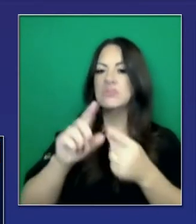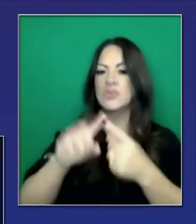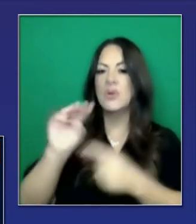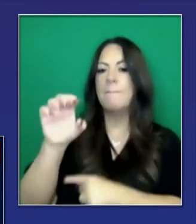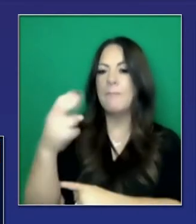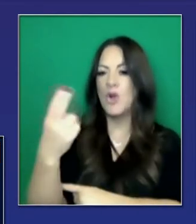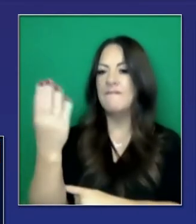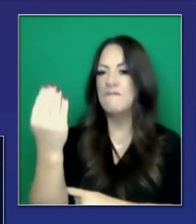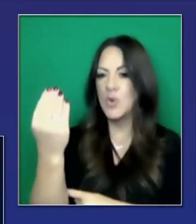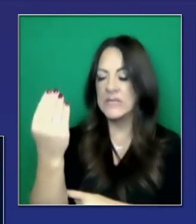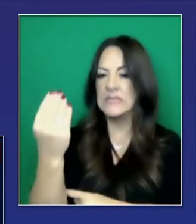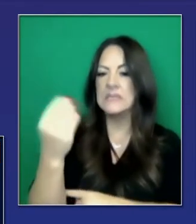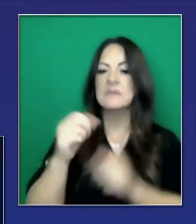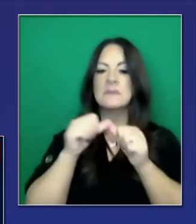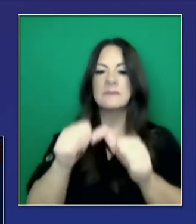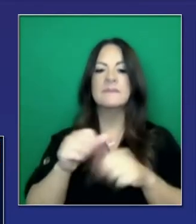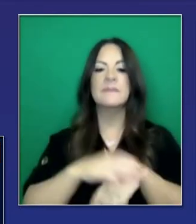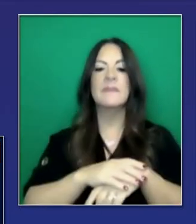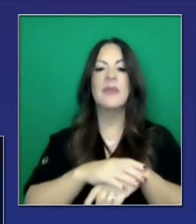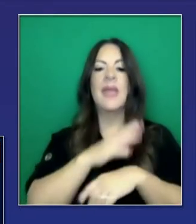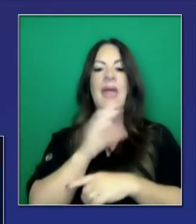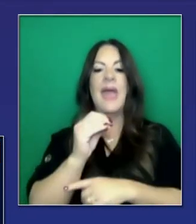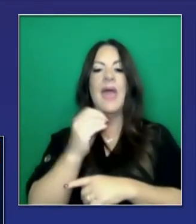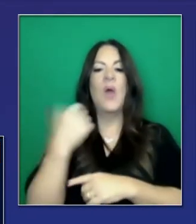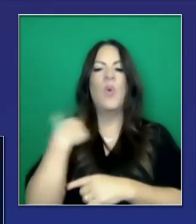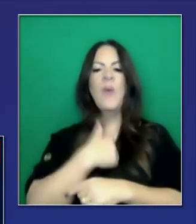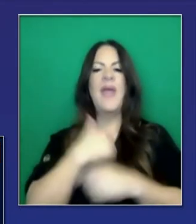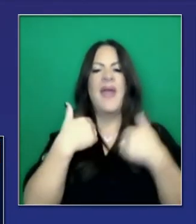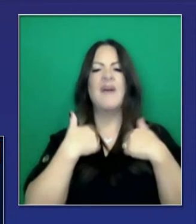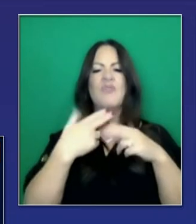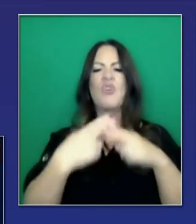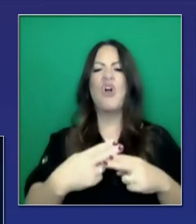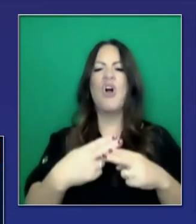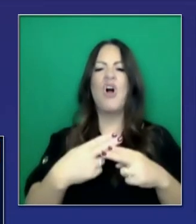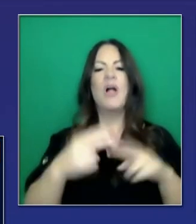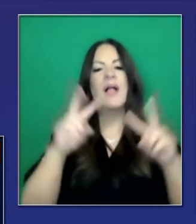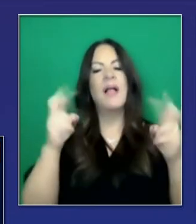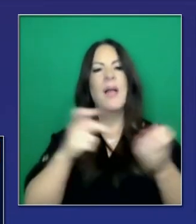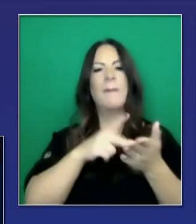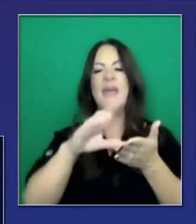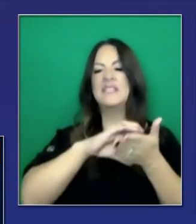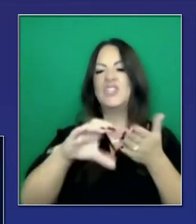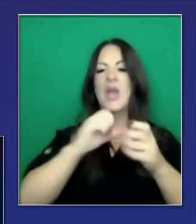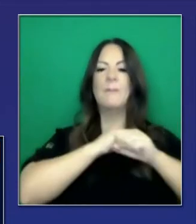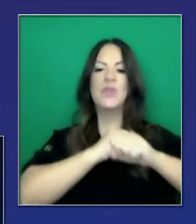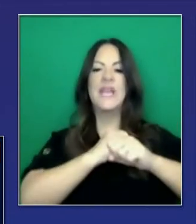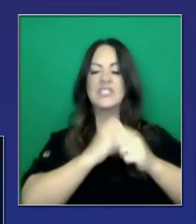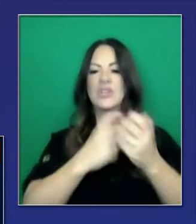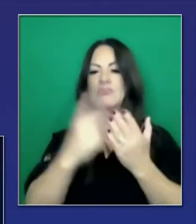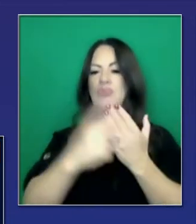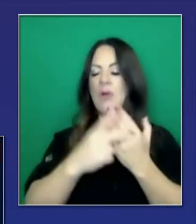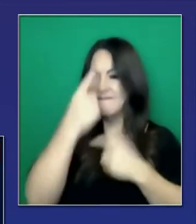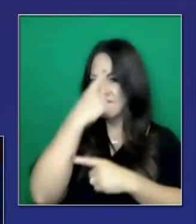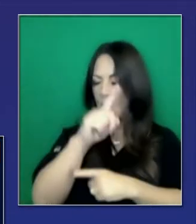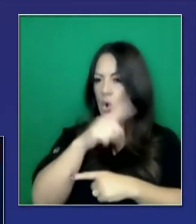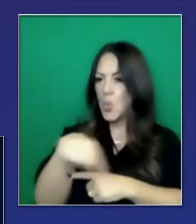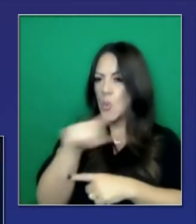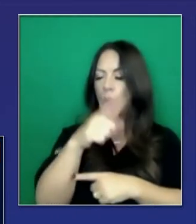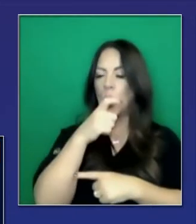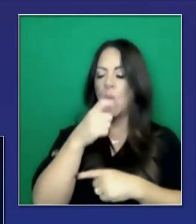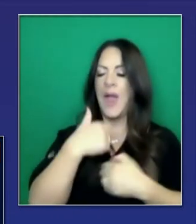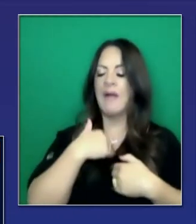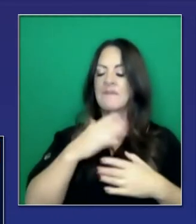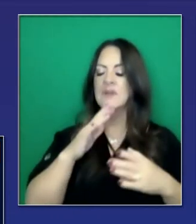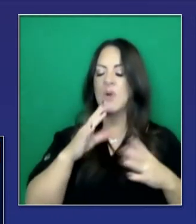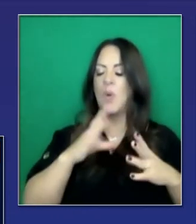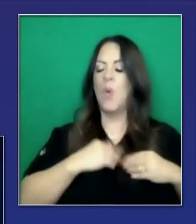programa de protección de nómina también se está reabriendo a pequeños negocios.